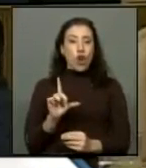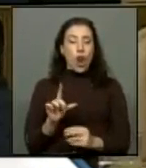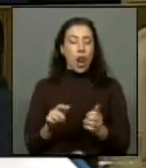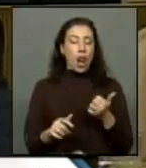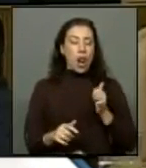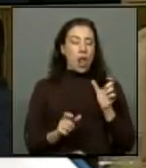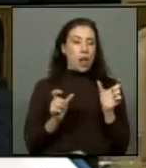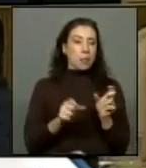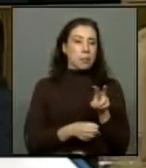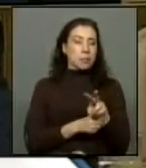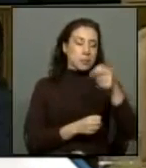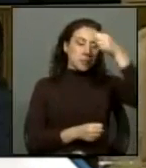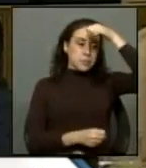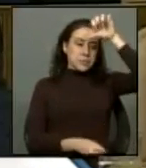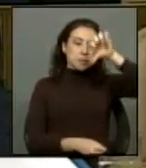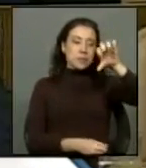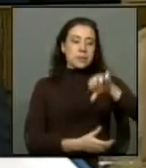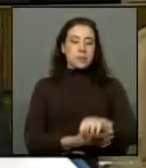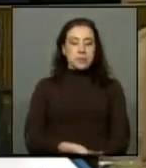inspeccionar y sancionar.